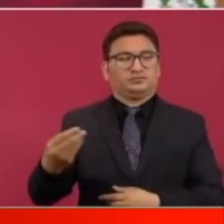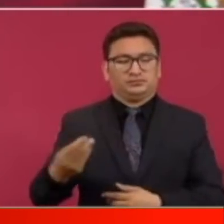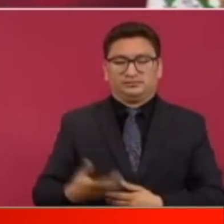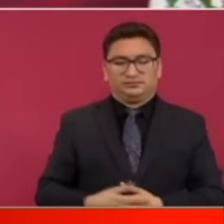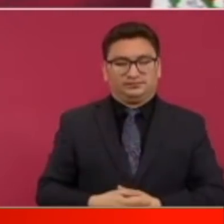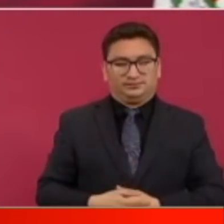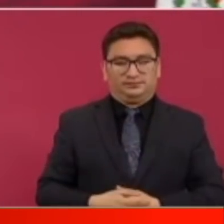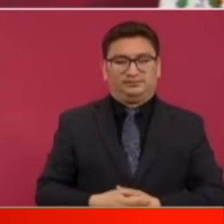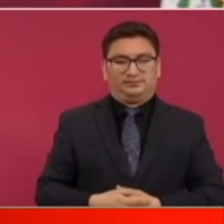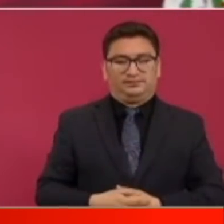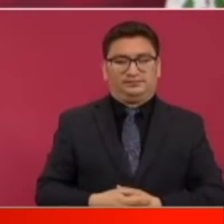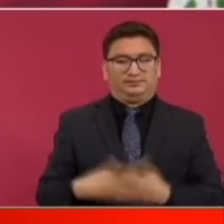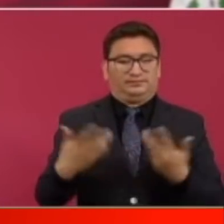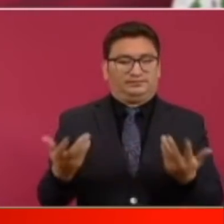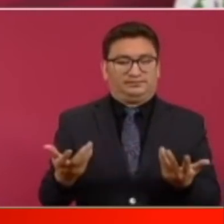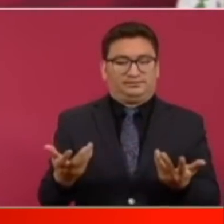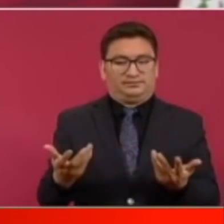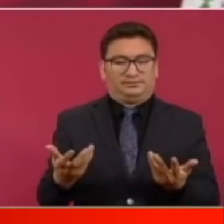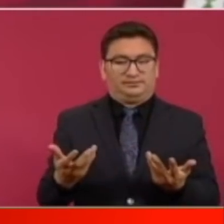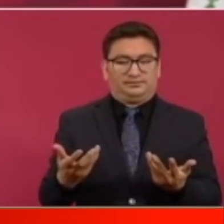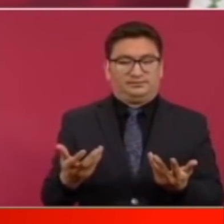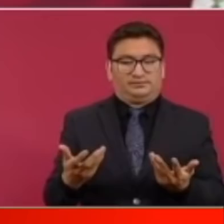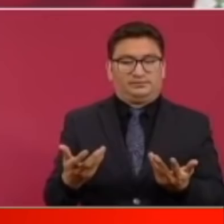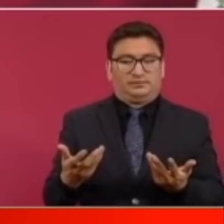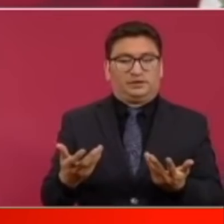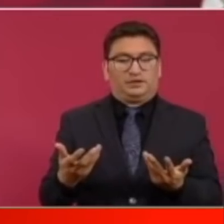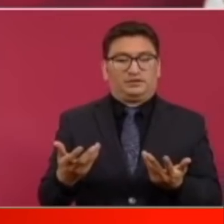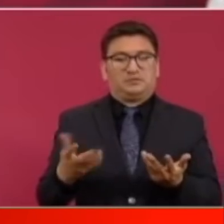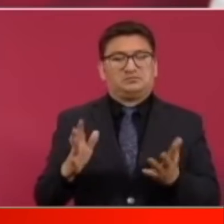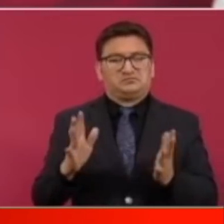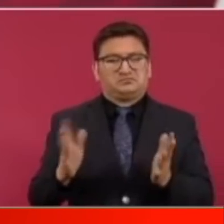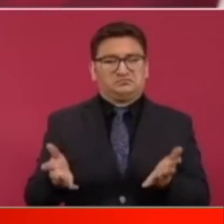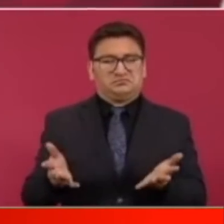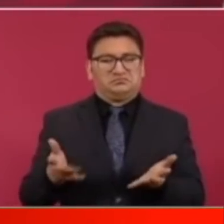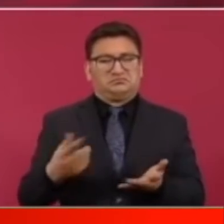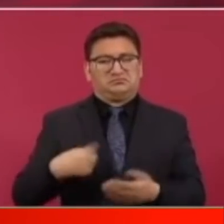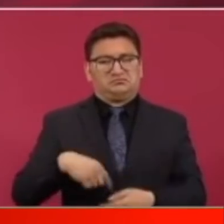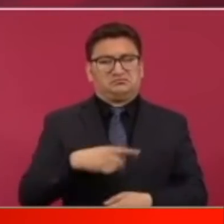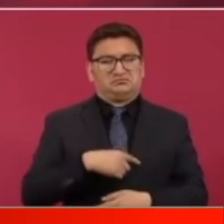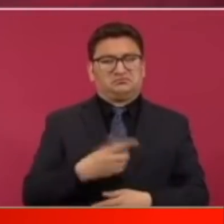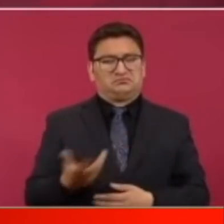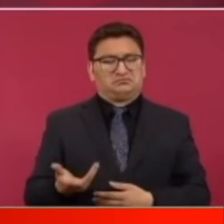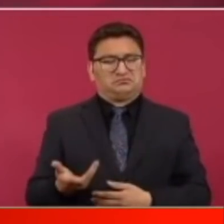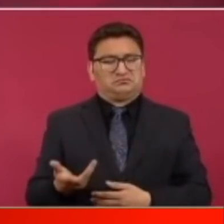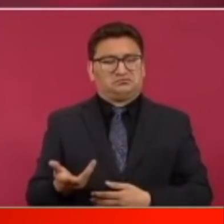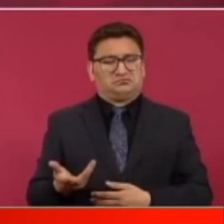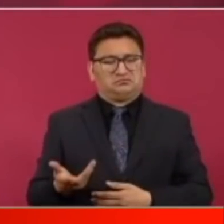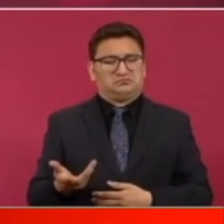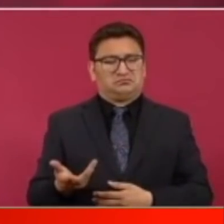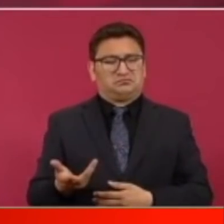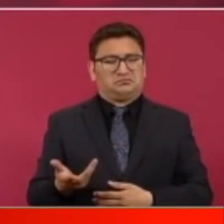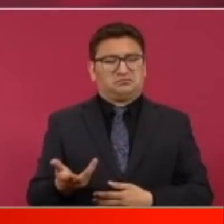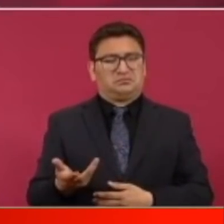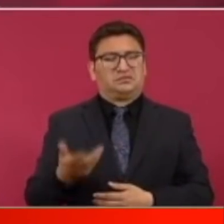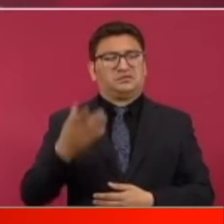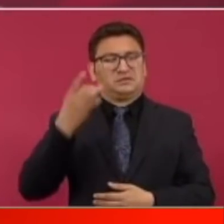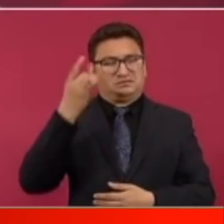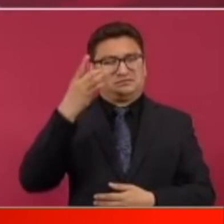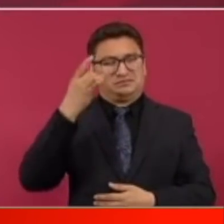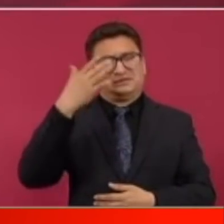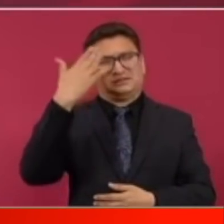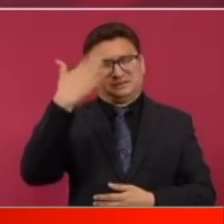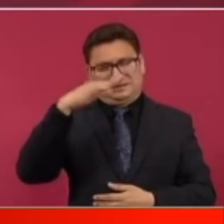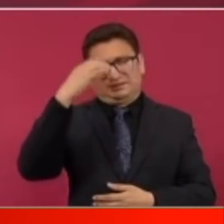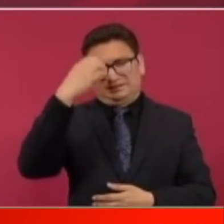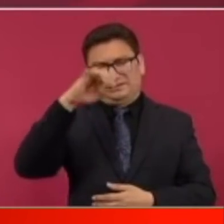sucediera una catástrofe el día de ayer para golpetear al gobierno de México escuchemos que fue lo que dijo el presidente